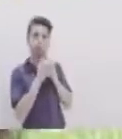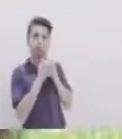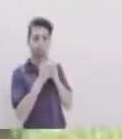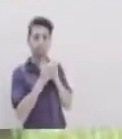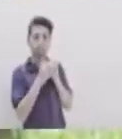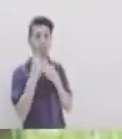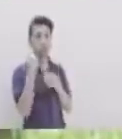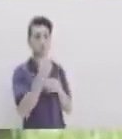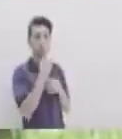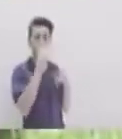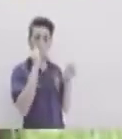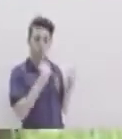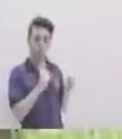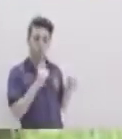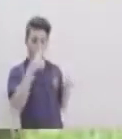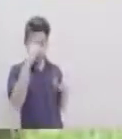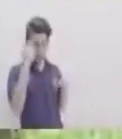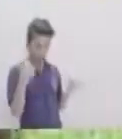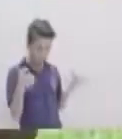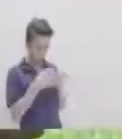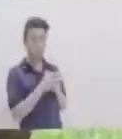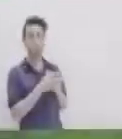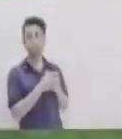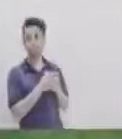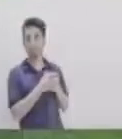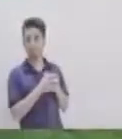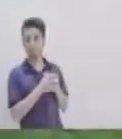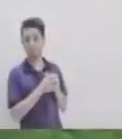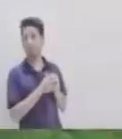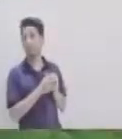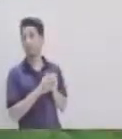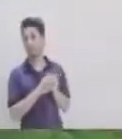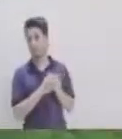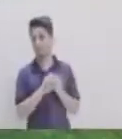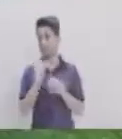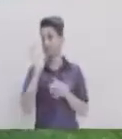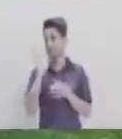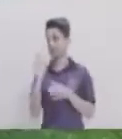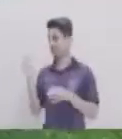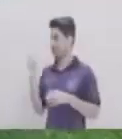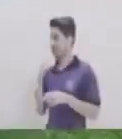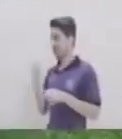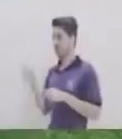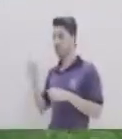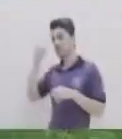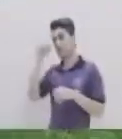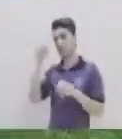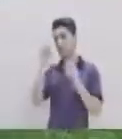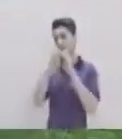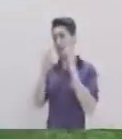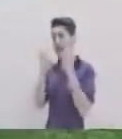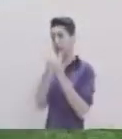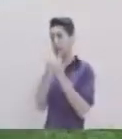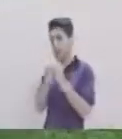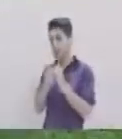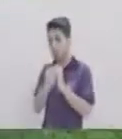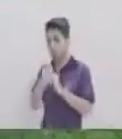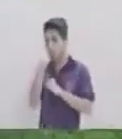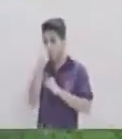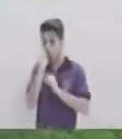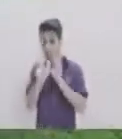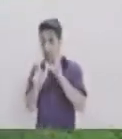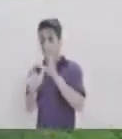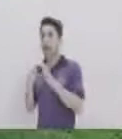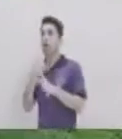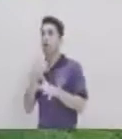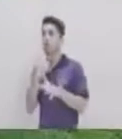pues que todo Sea un trabajo En conjunto ¿Verdad? Así es Eso me encantó André Lo que tú dijiste El trabajo en equipo Un buen